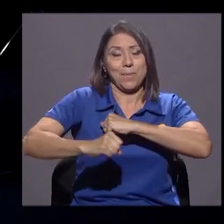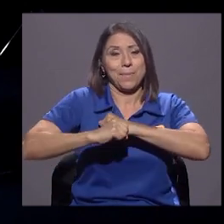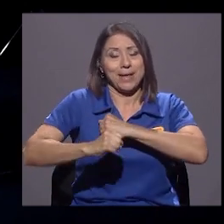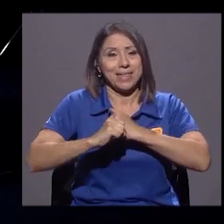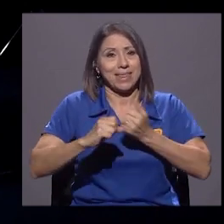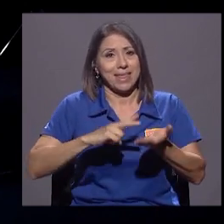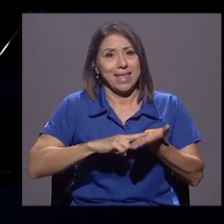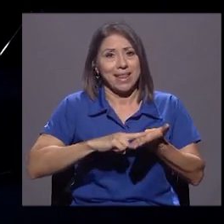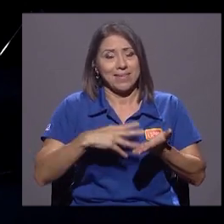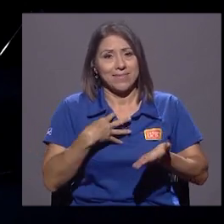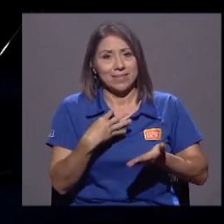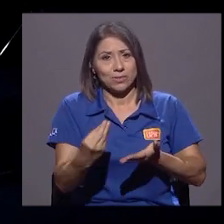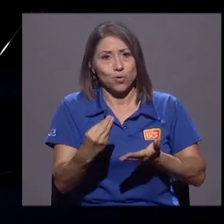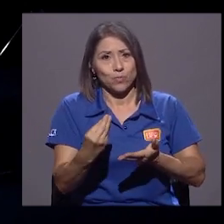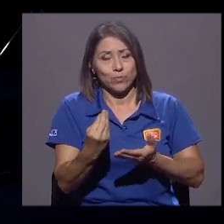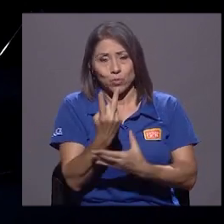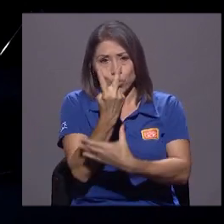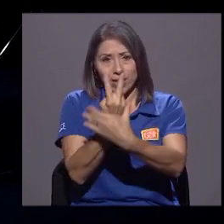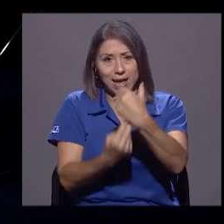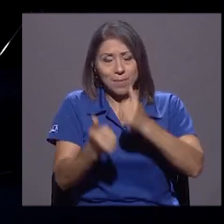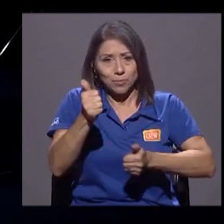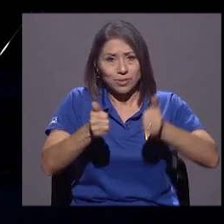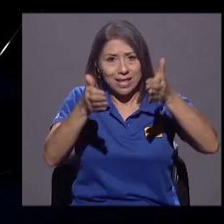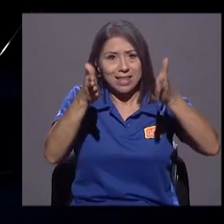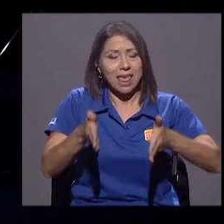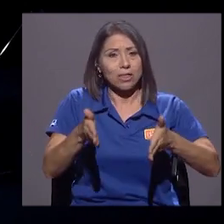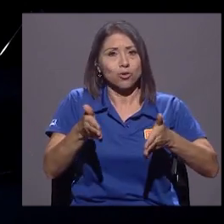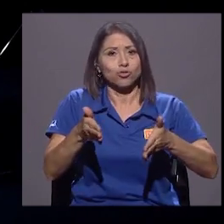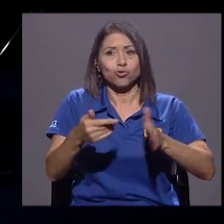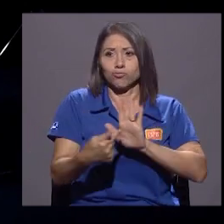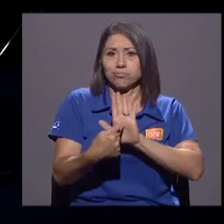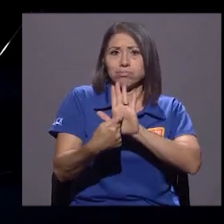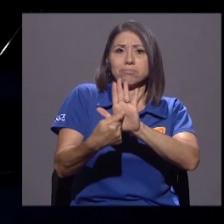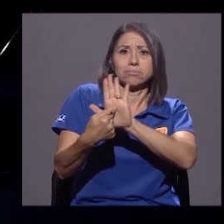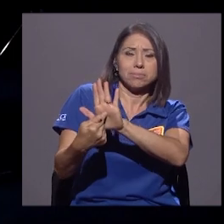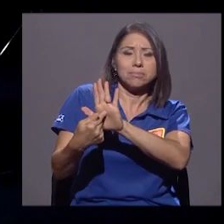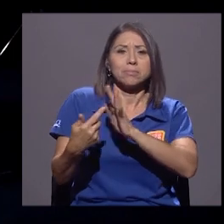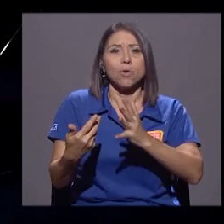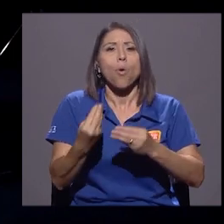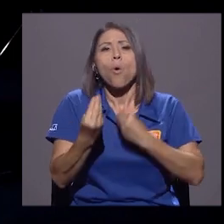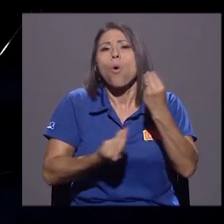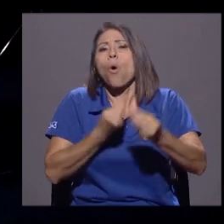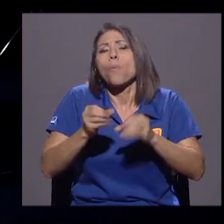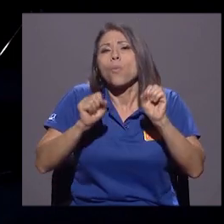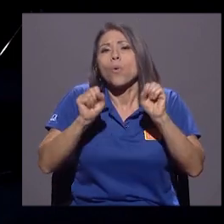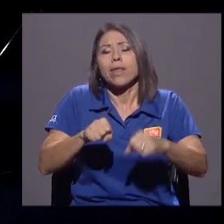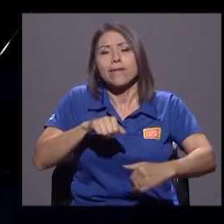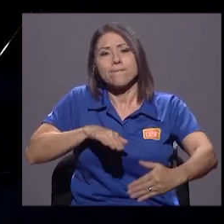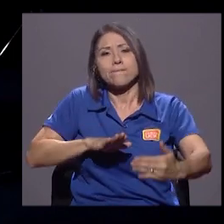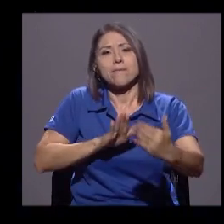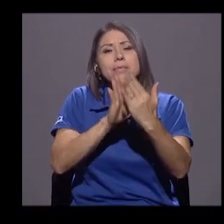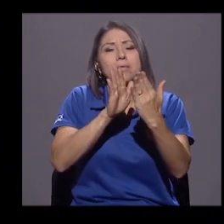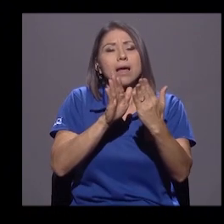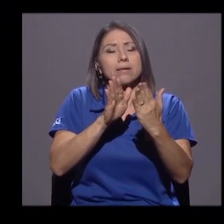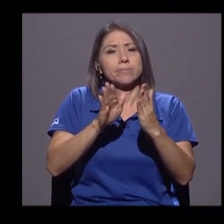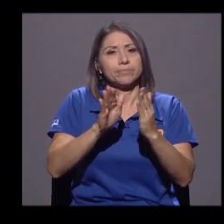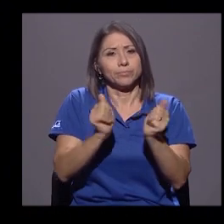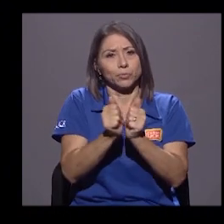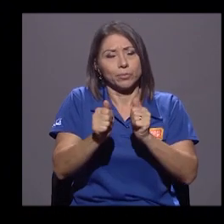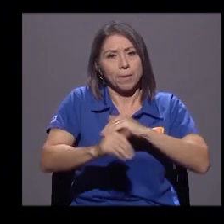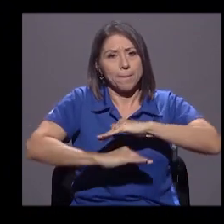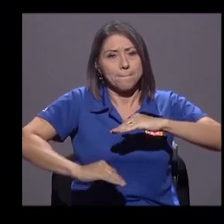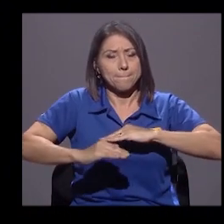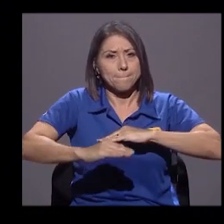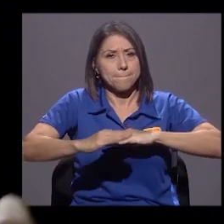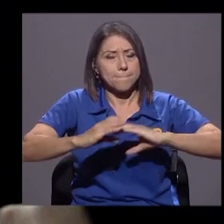levantaban la voz. ¿Cómo poder lidiar con eso desde la comunicación? Pues es un desafío, es un